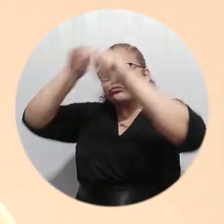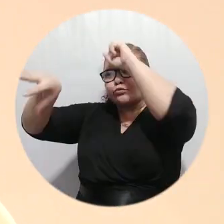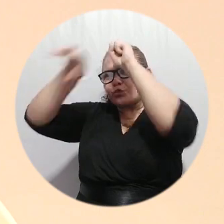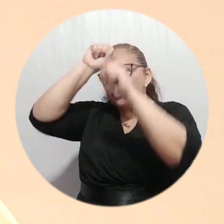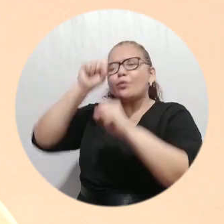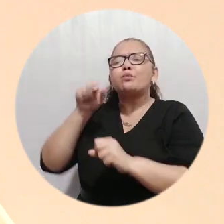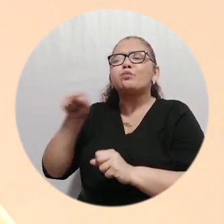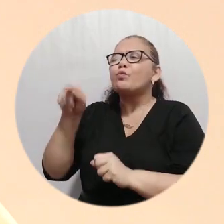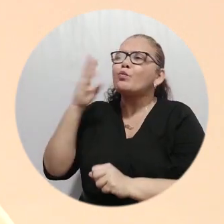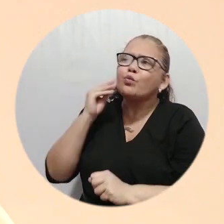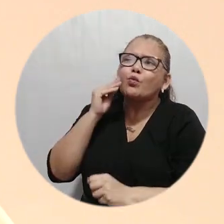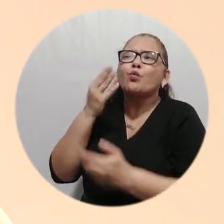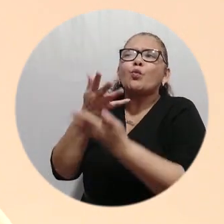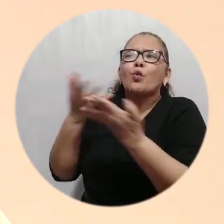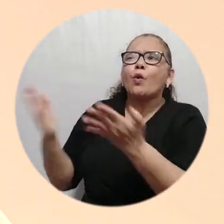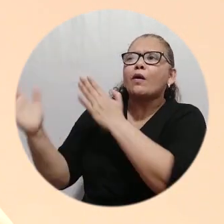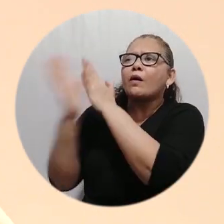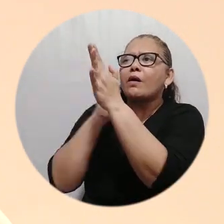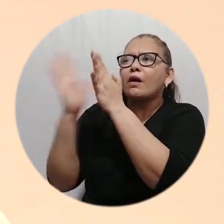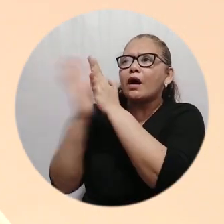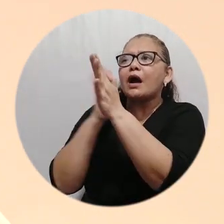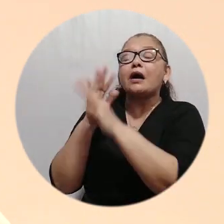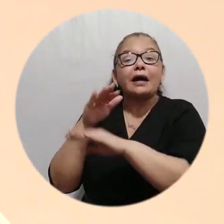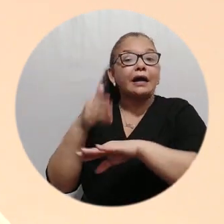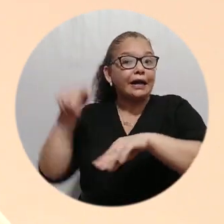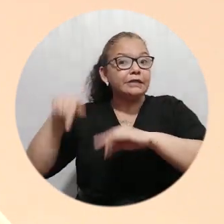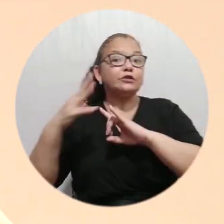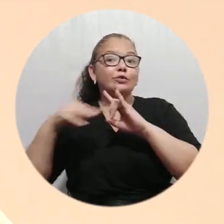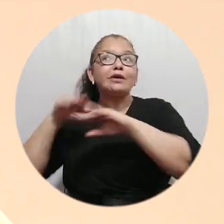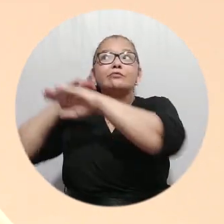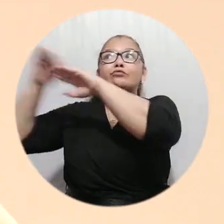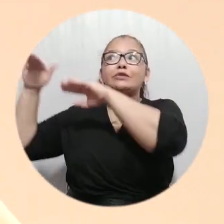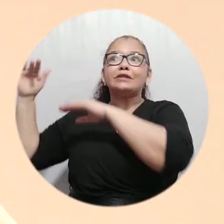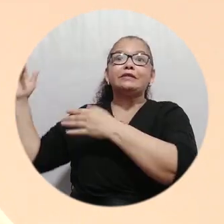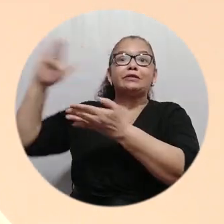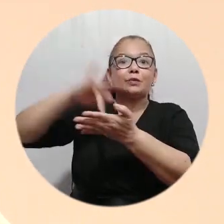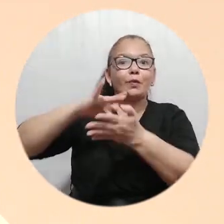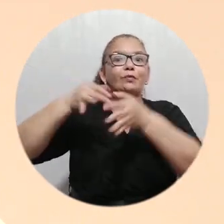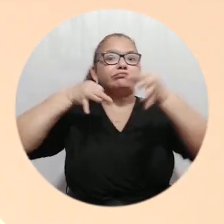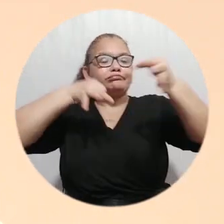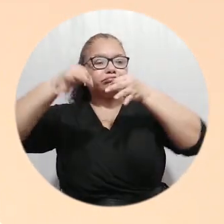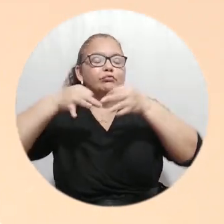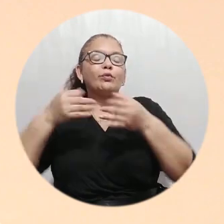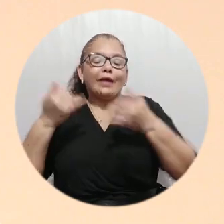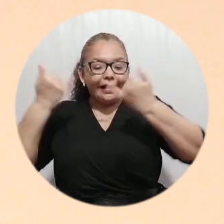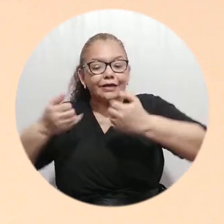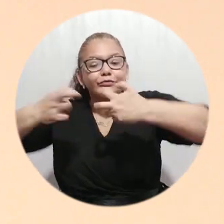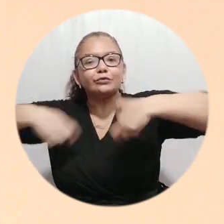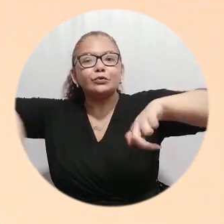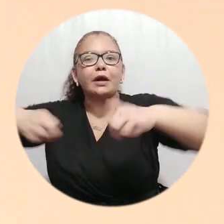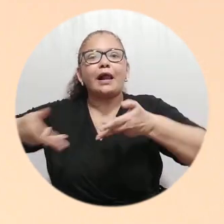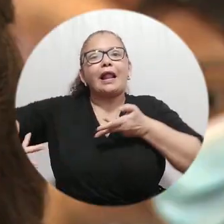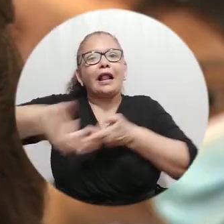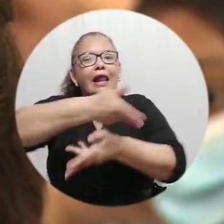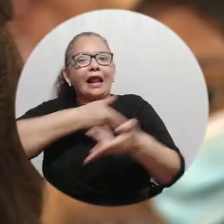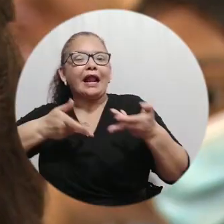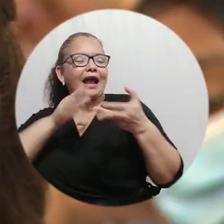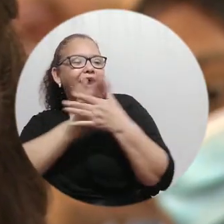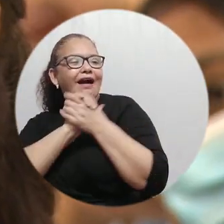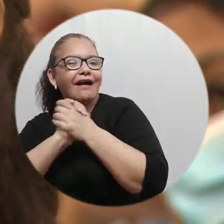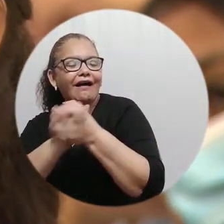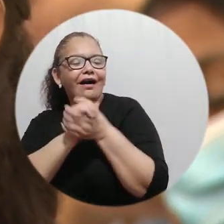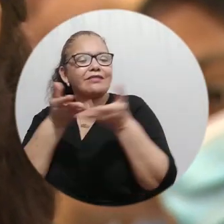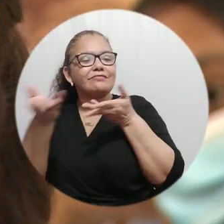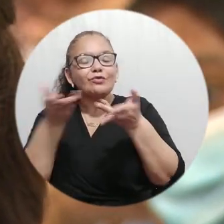conocer las experiencias de otras personas que son invitadas por la Universidad, además de que son un espacio para poder estrechar lazos